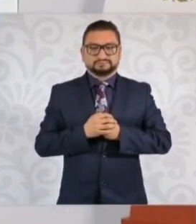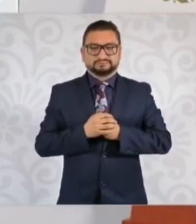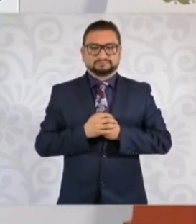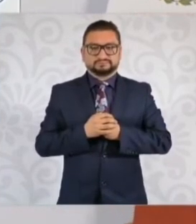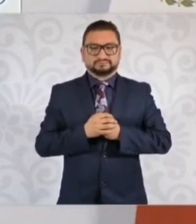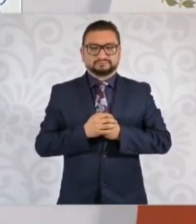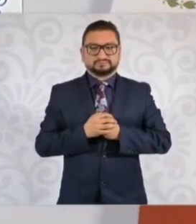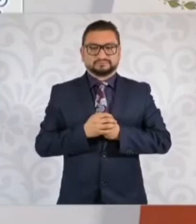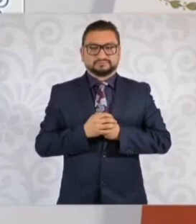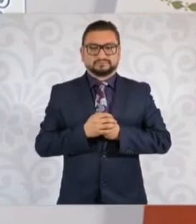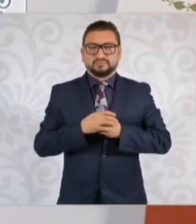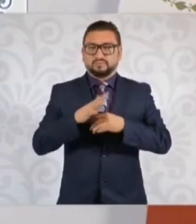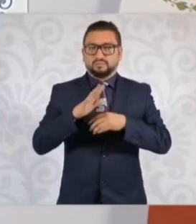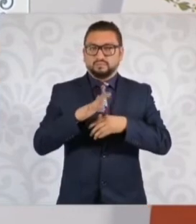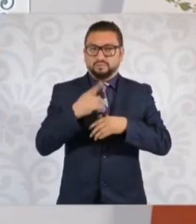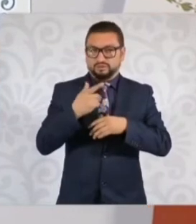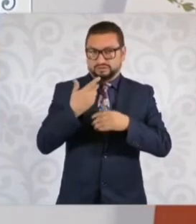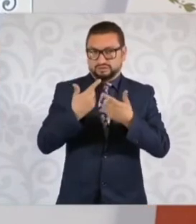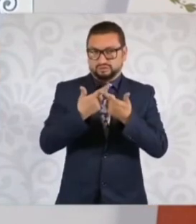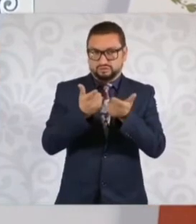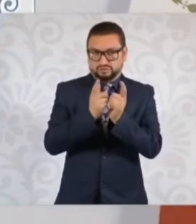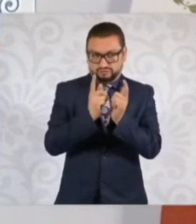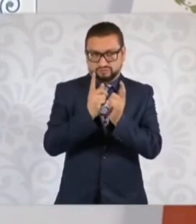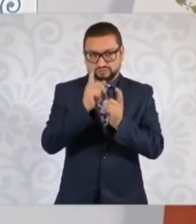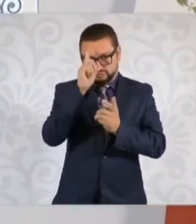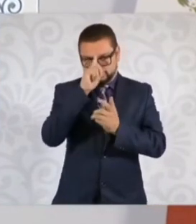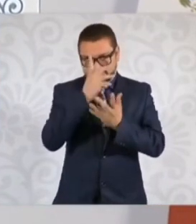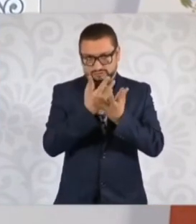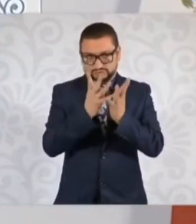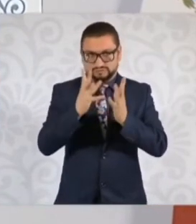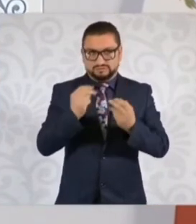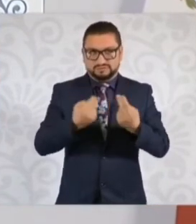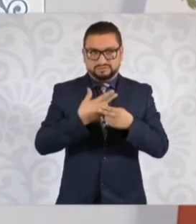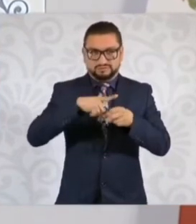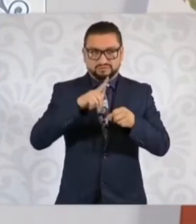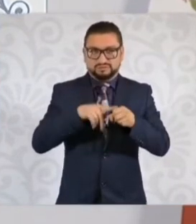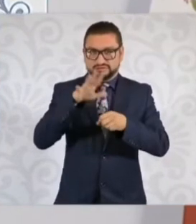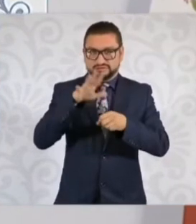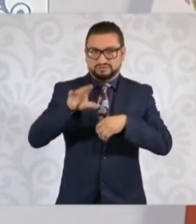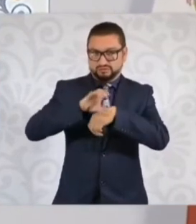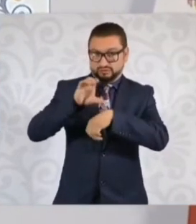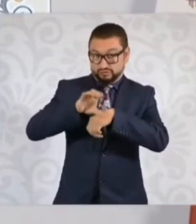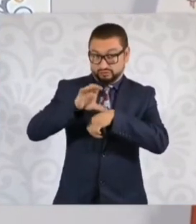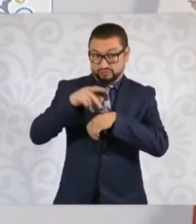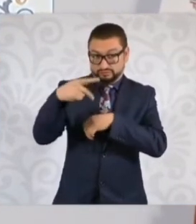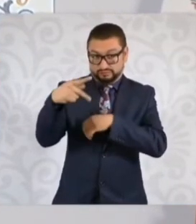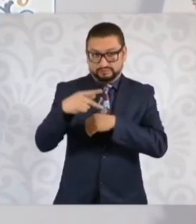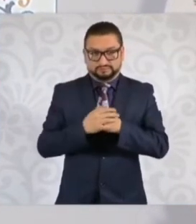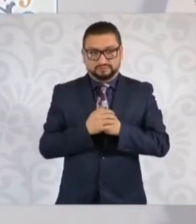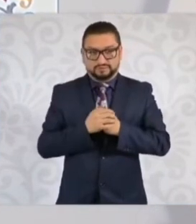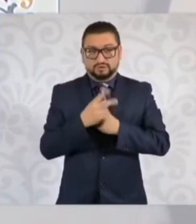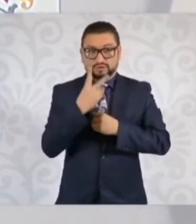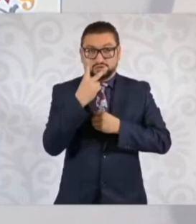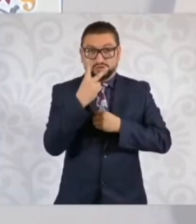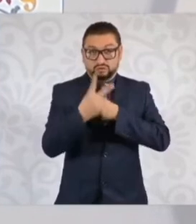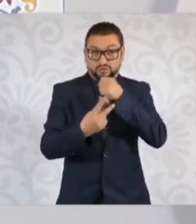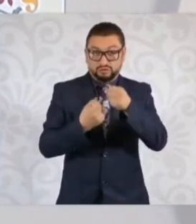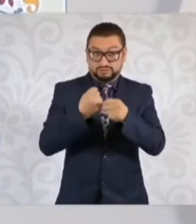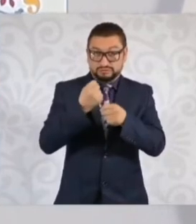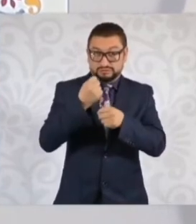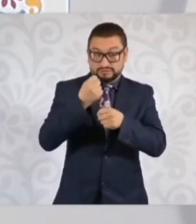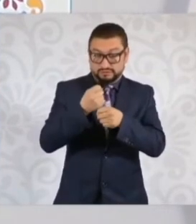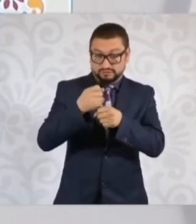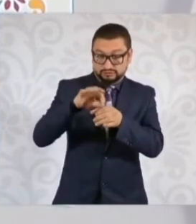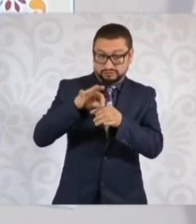El Consejo Nacional Electoral de Colombia, dos años después de la